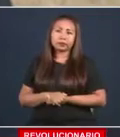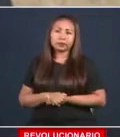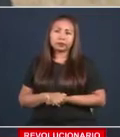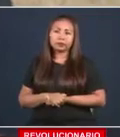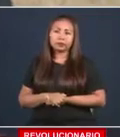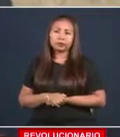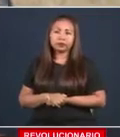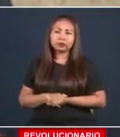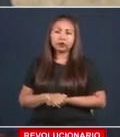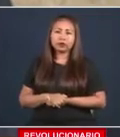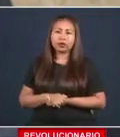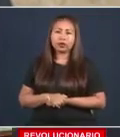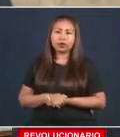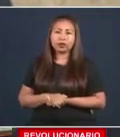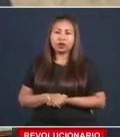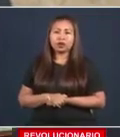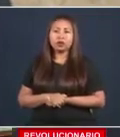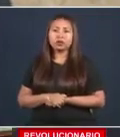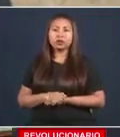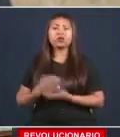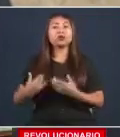En una cuenta débito.